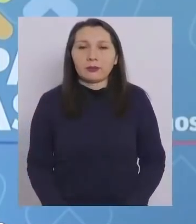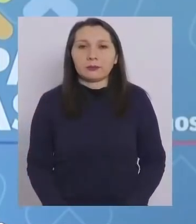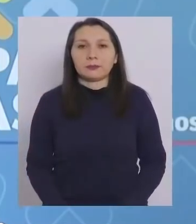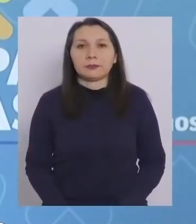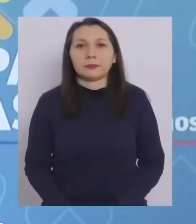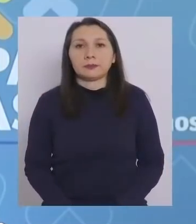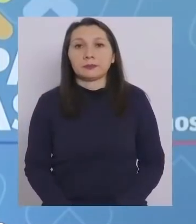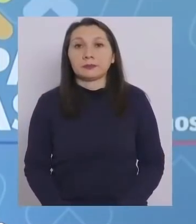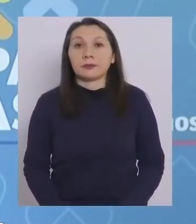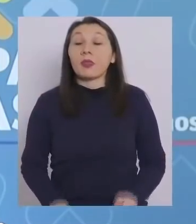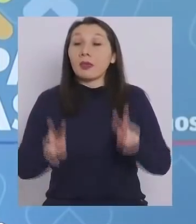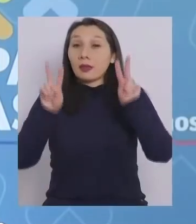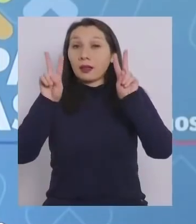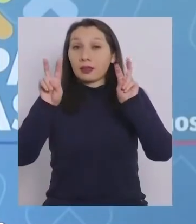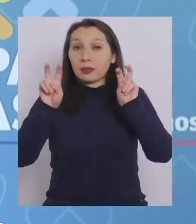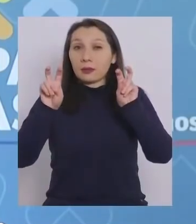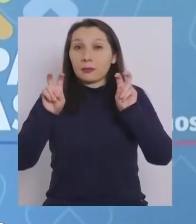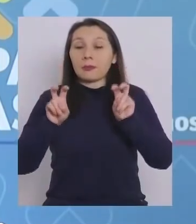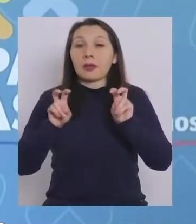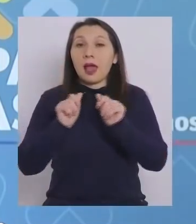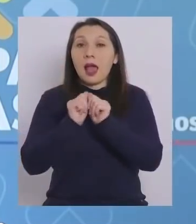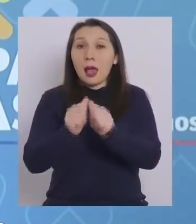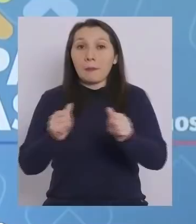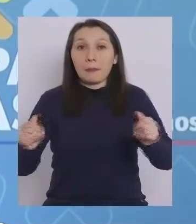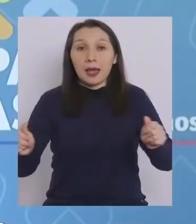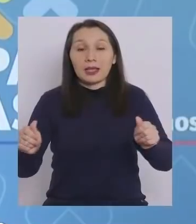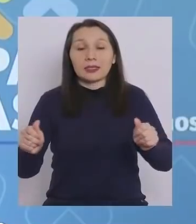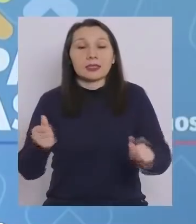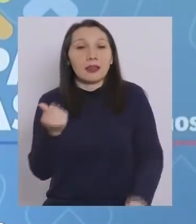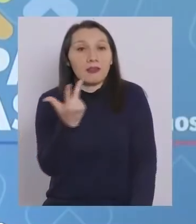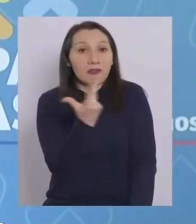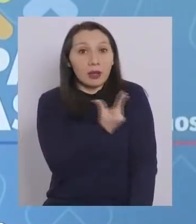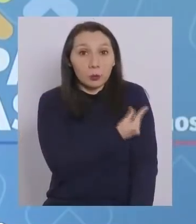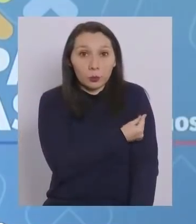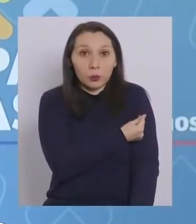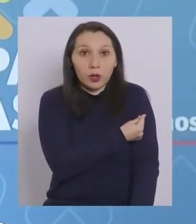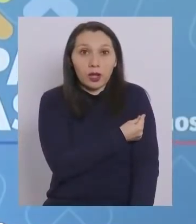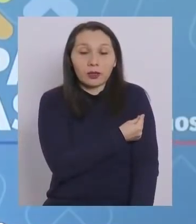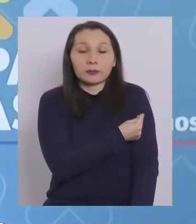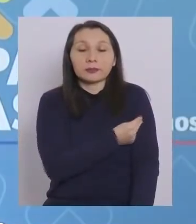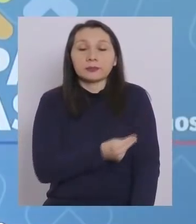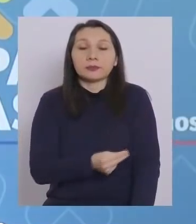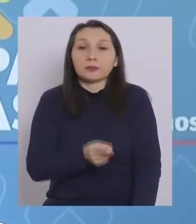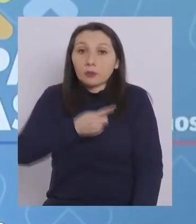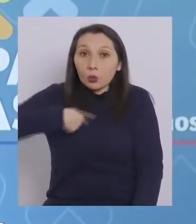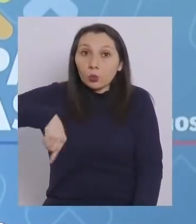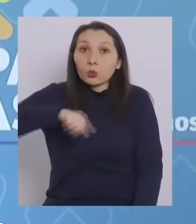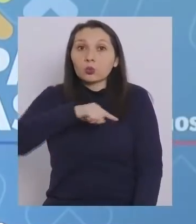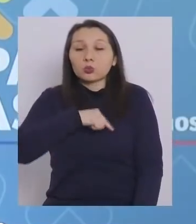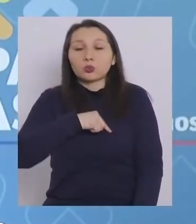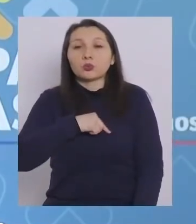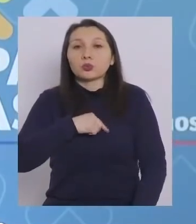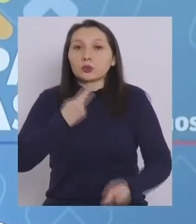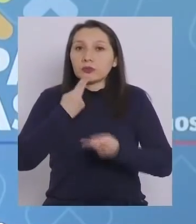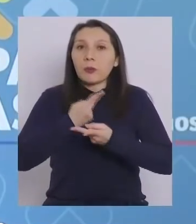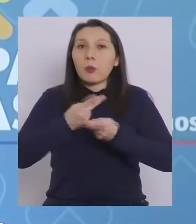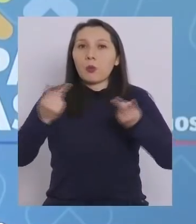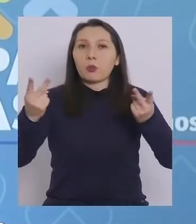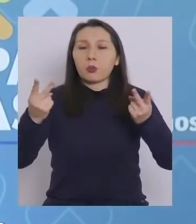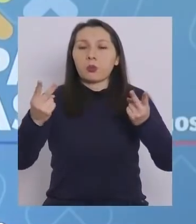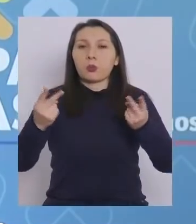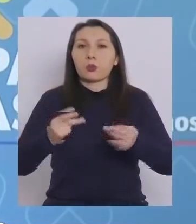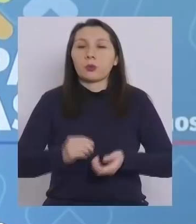Con respecto a la campaña de vacunación, nosotros vamos a lanzar